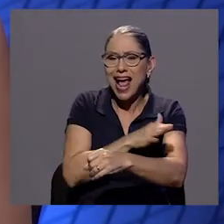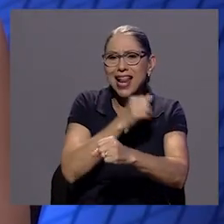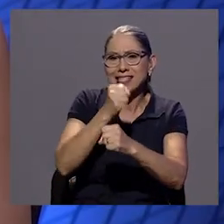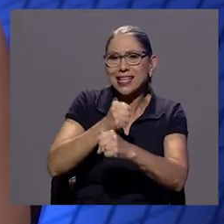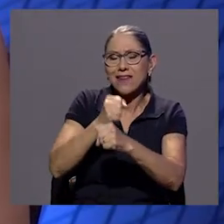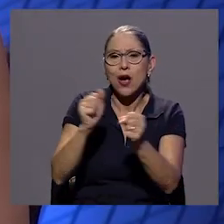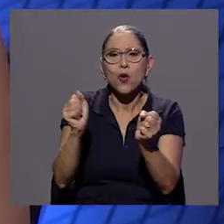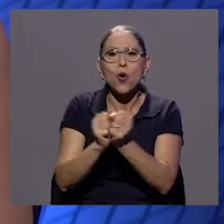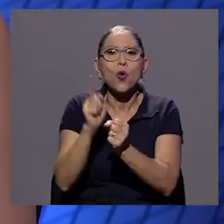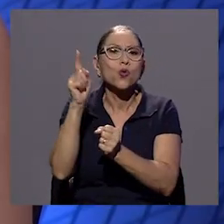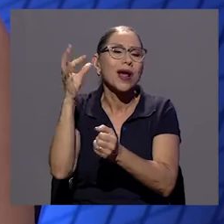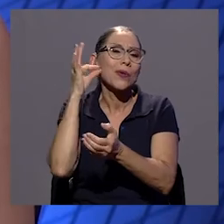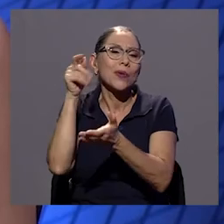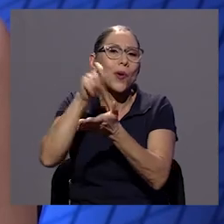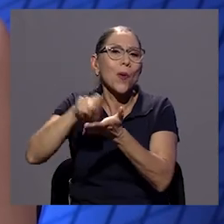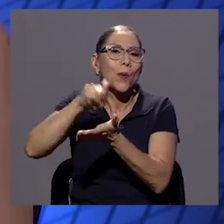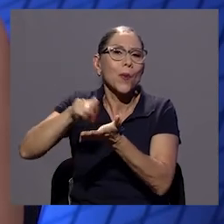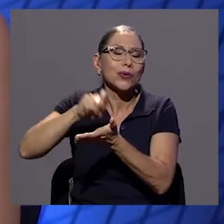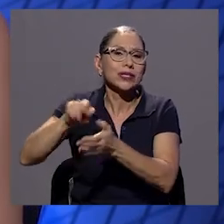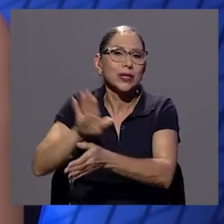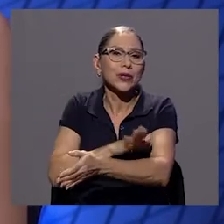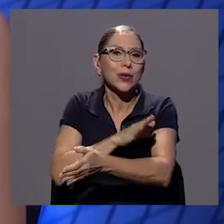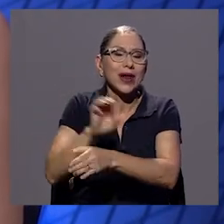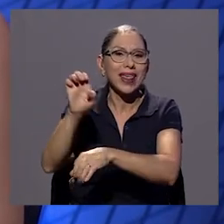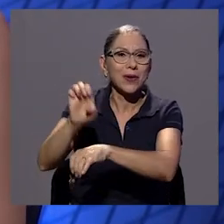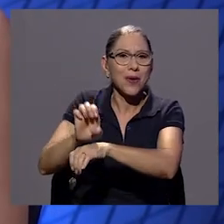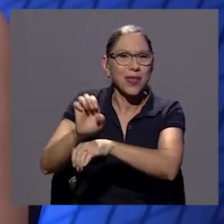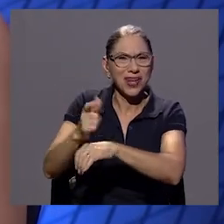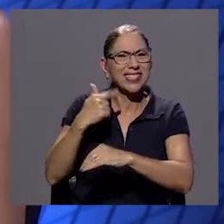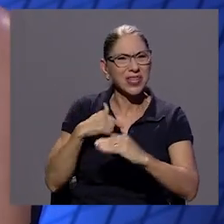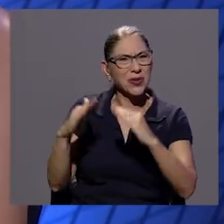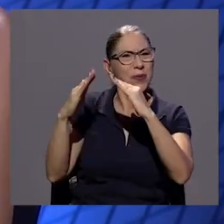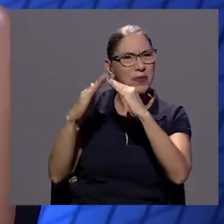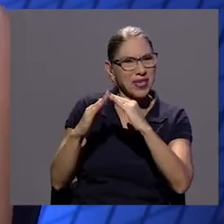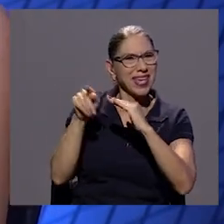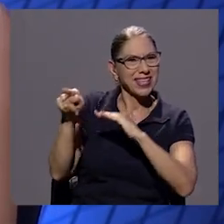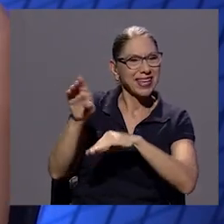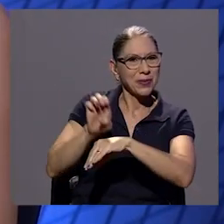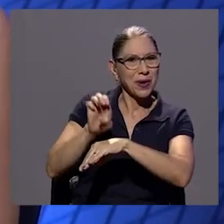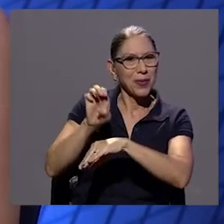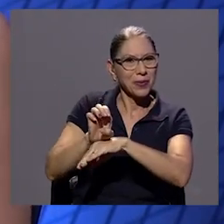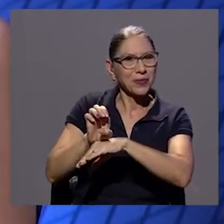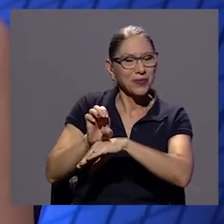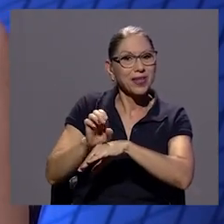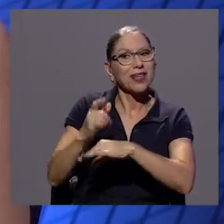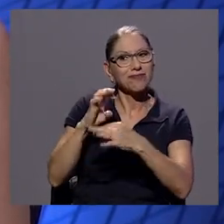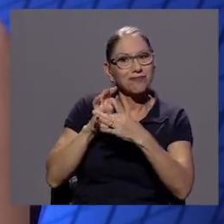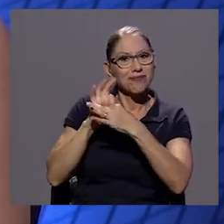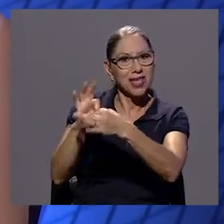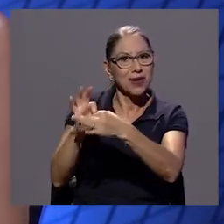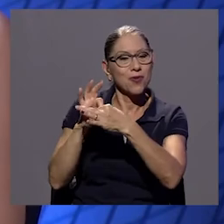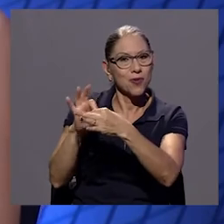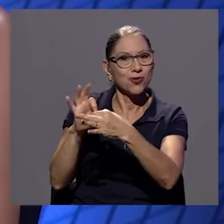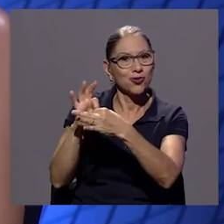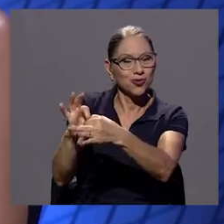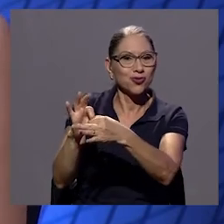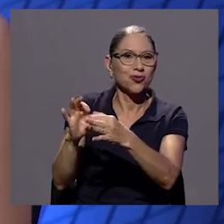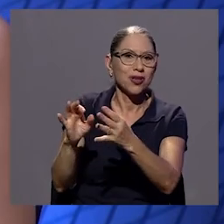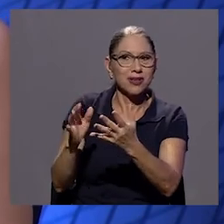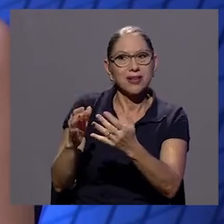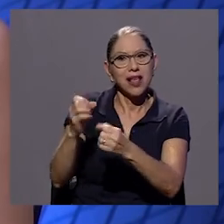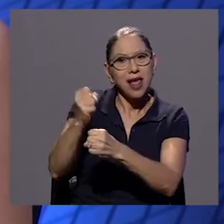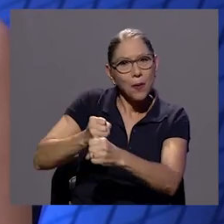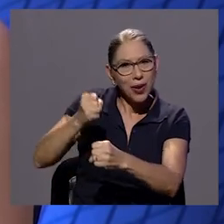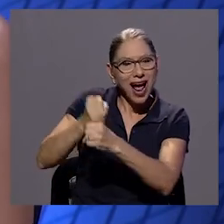compositora de Ecuador porque es que yo viví en Ecuador mucho tiempo y bueno tengo vínculos como laborales y